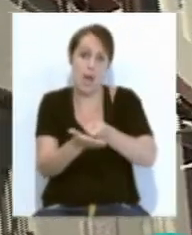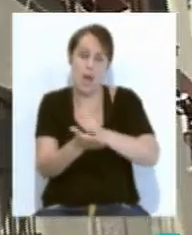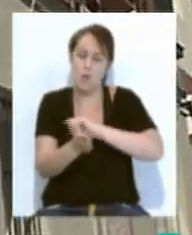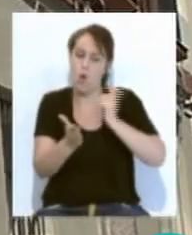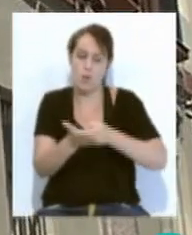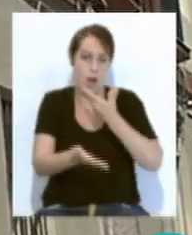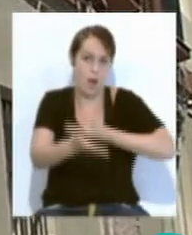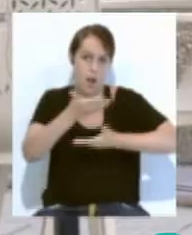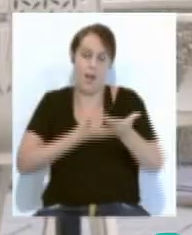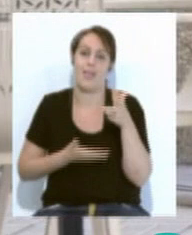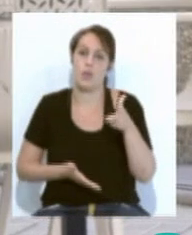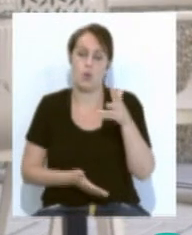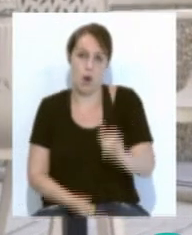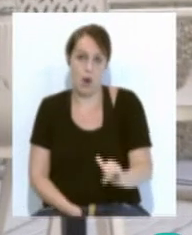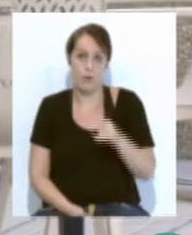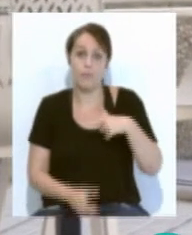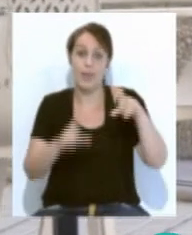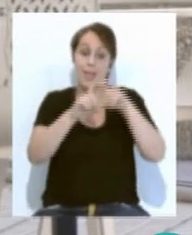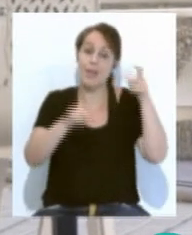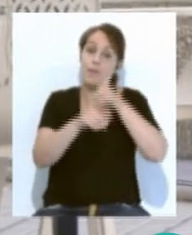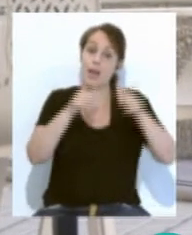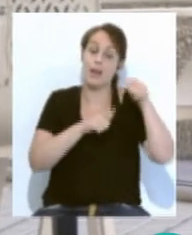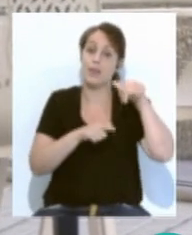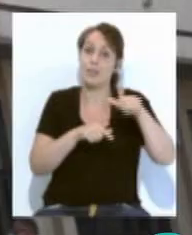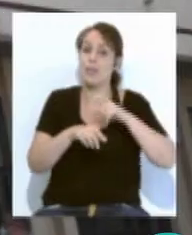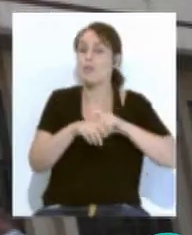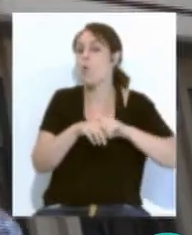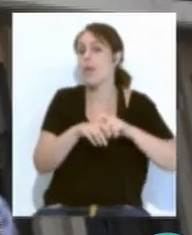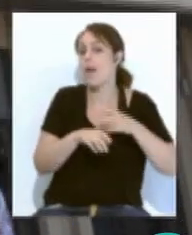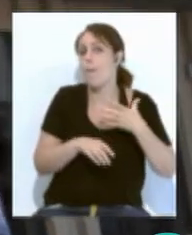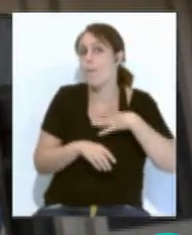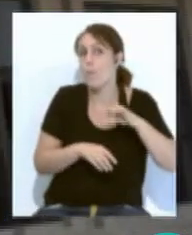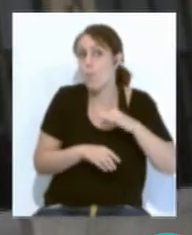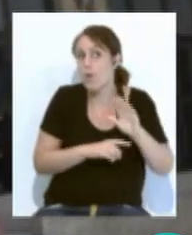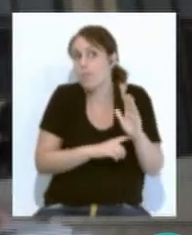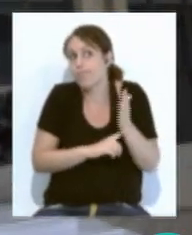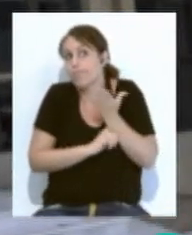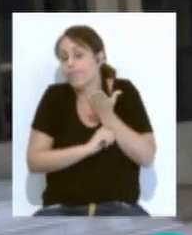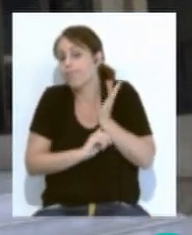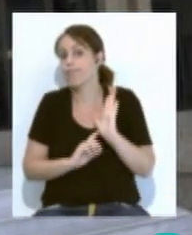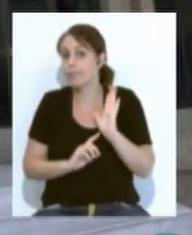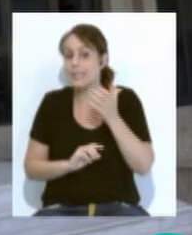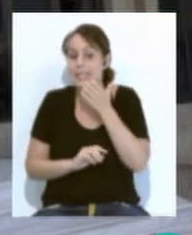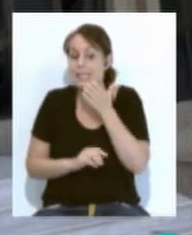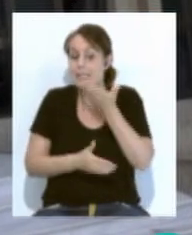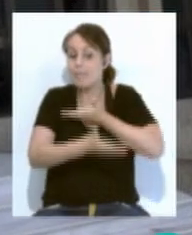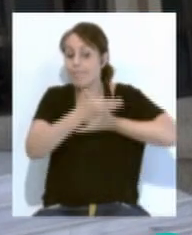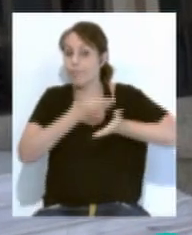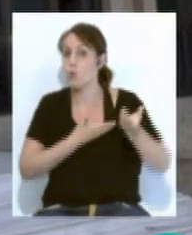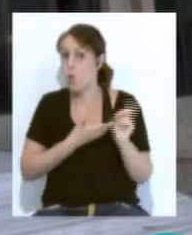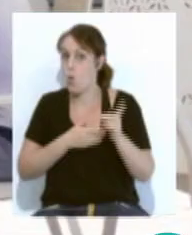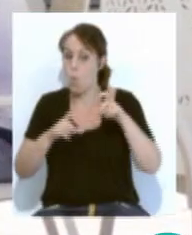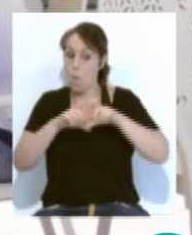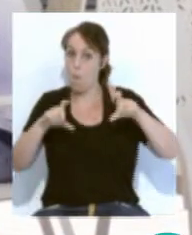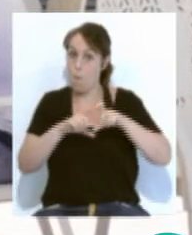sentido recordamos que si bien la agencia de viajes en esa circunstancia pueden proponernos que en lugar de recuperar ese dinero nos entreguen